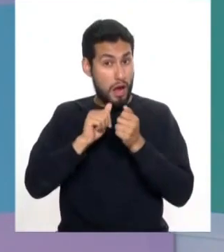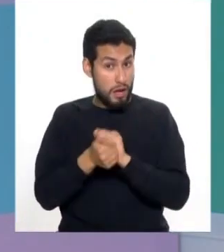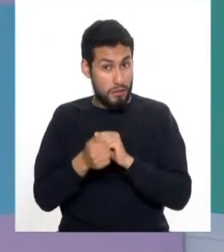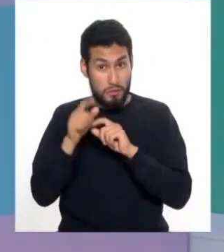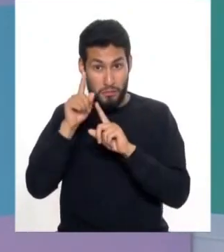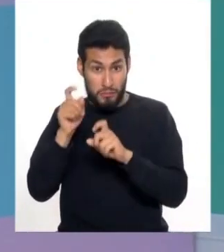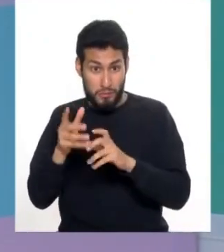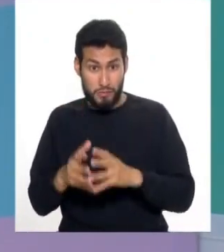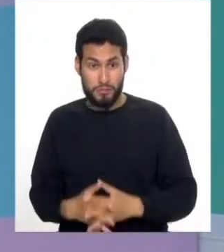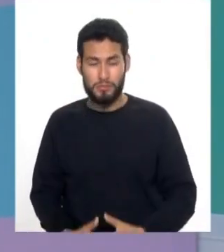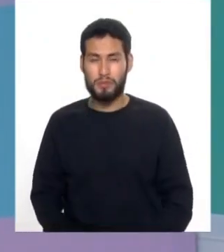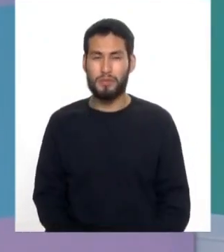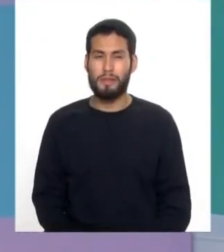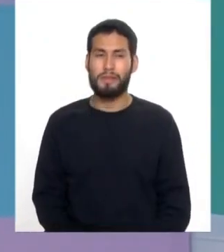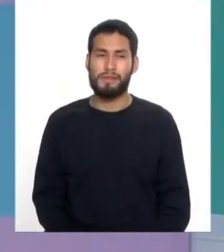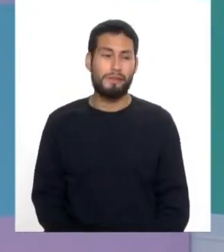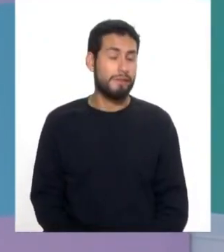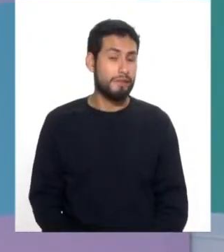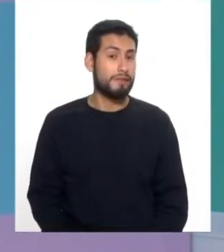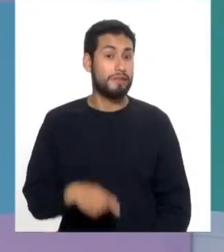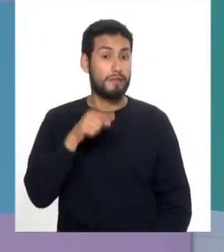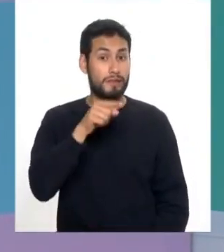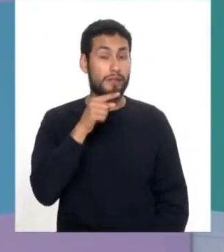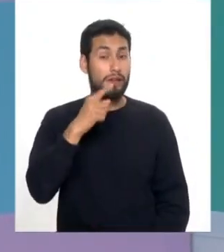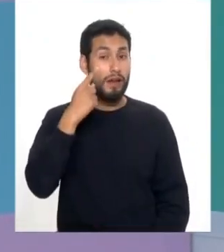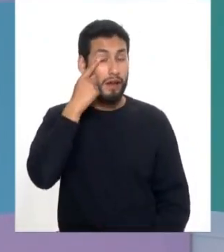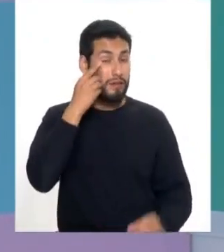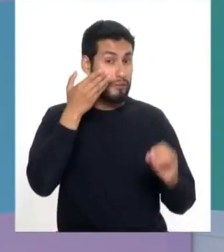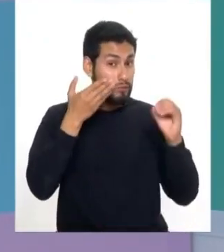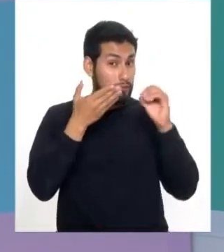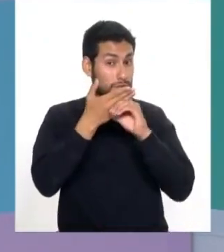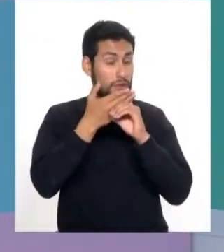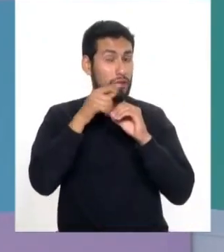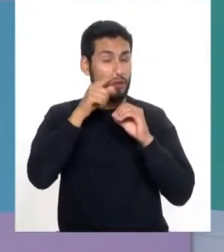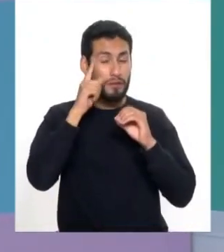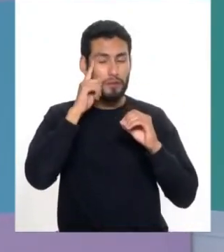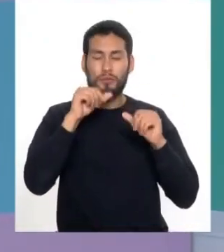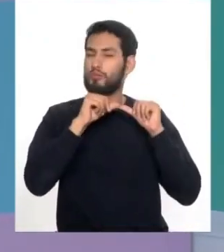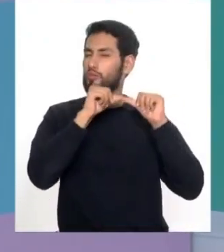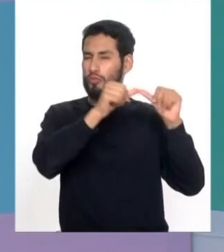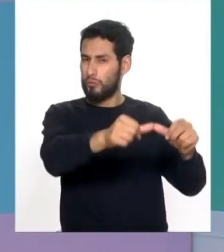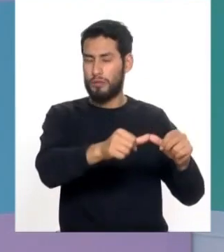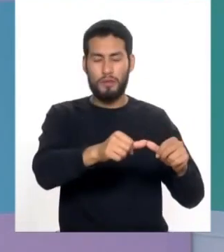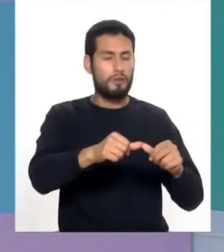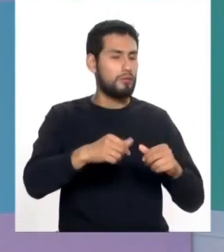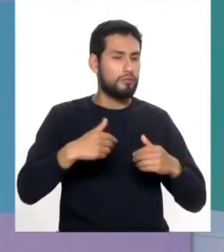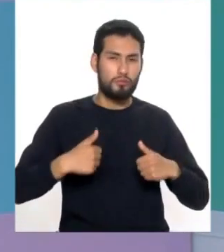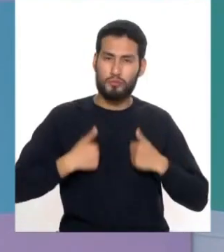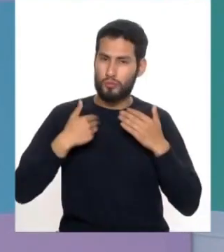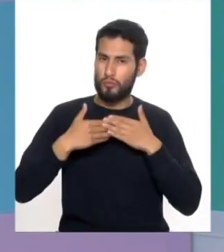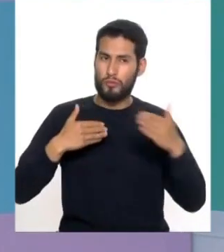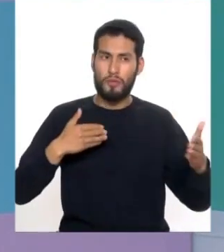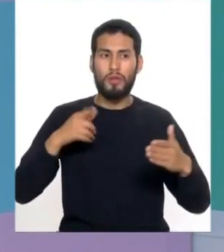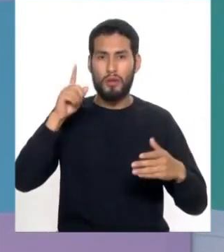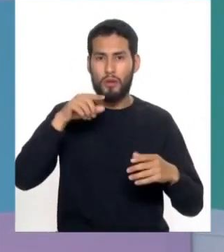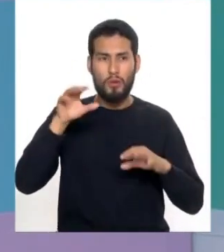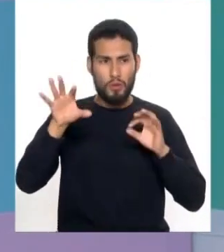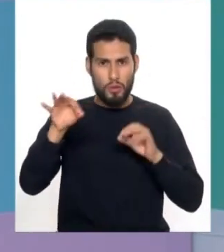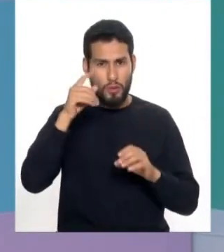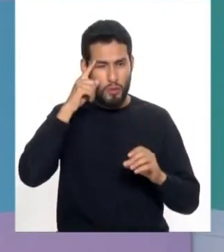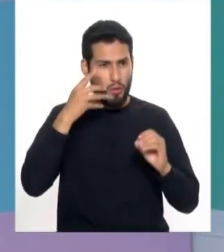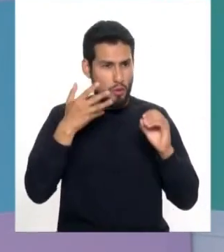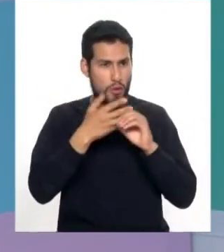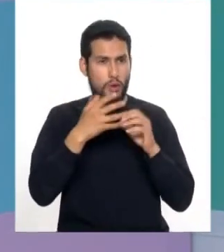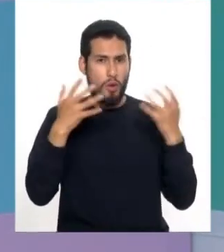bien muy bien los lentes intraoculares son permanentes para el resto de la vida entonces escoger su lente intraocular